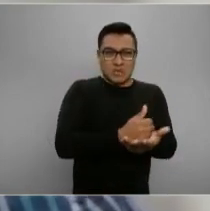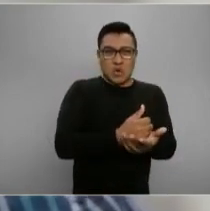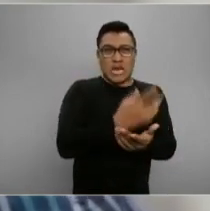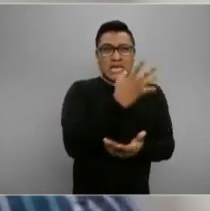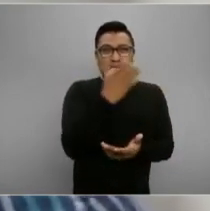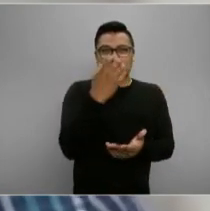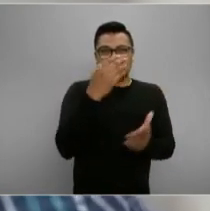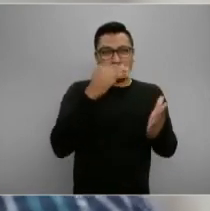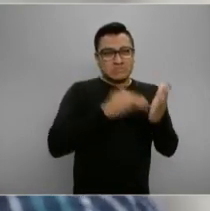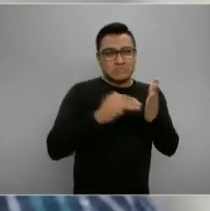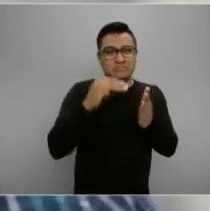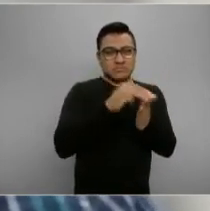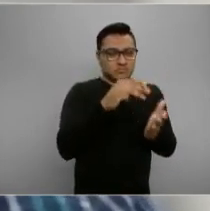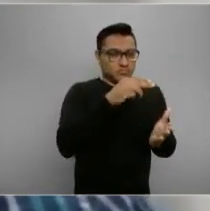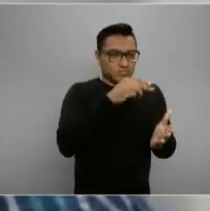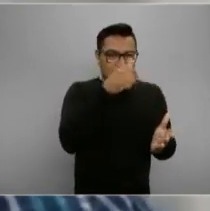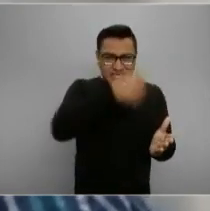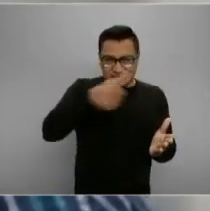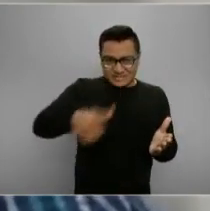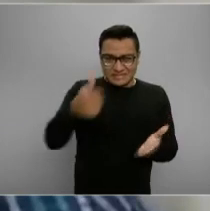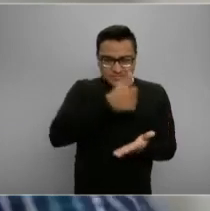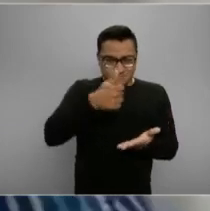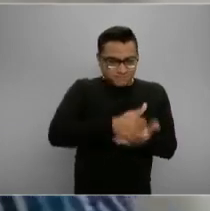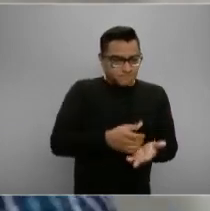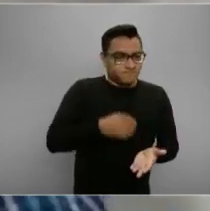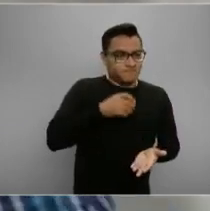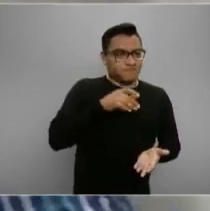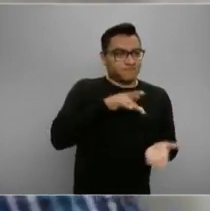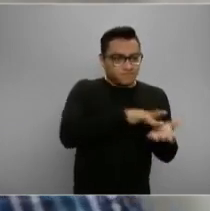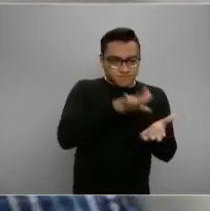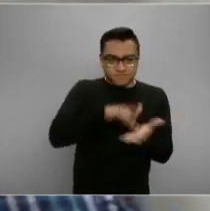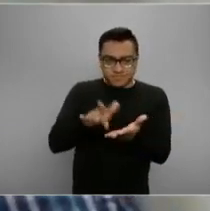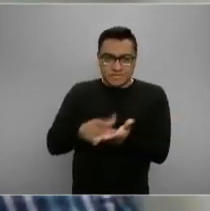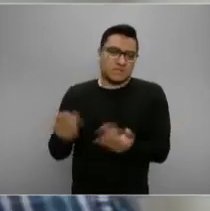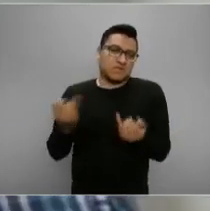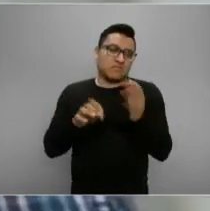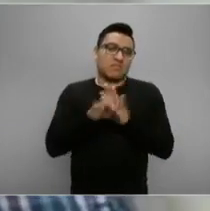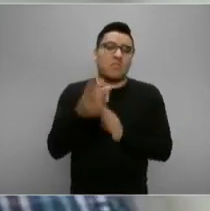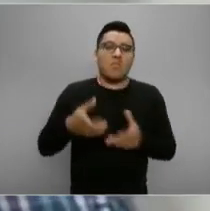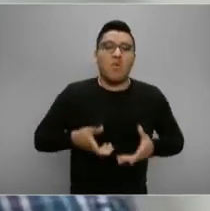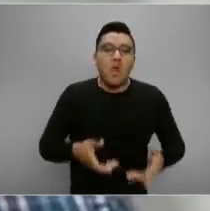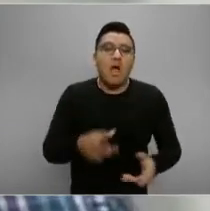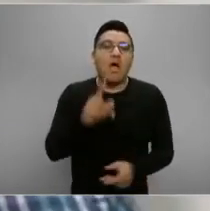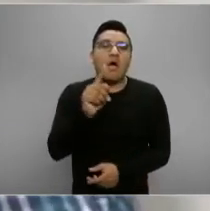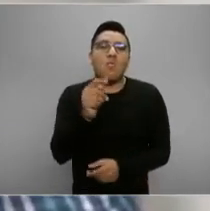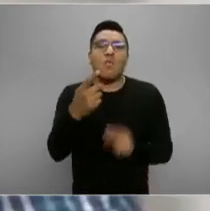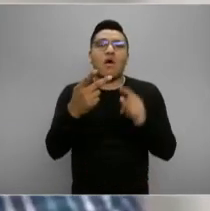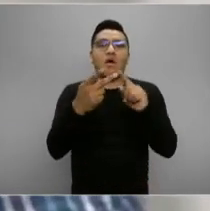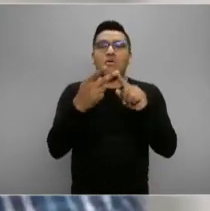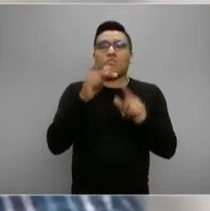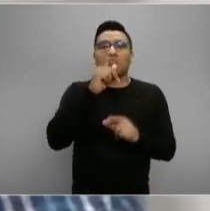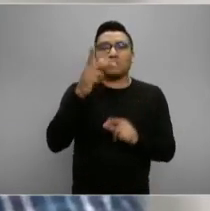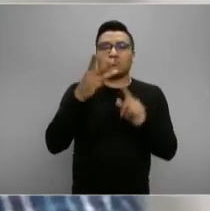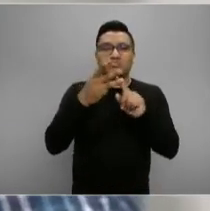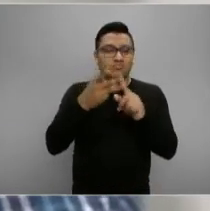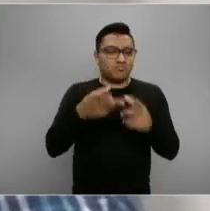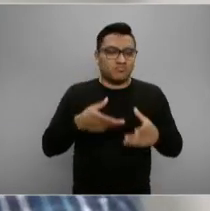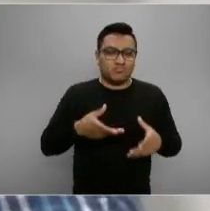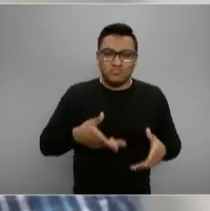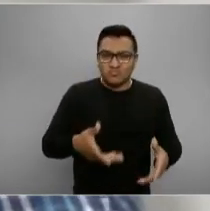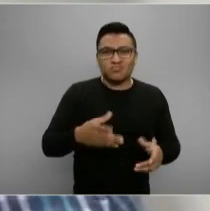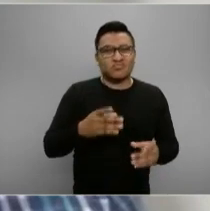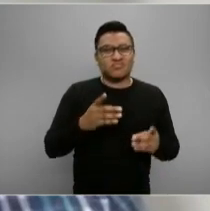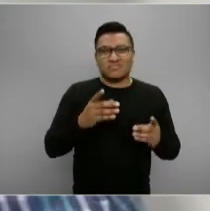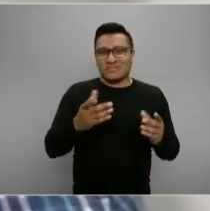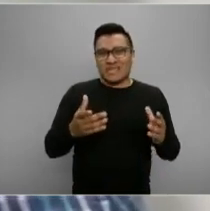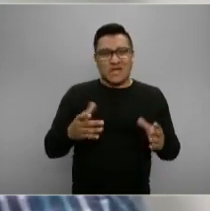millones de pesos y como tú habías comentado, en lo que corresponde en agua, luz, drenaje, pavimentación, acciones de mejoramiento,